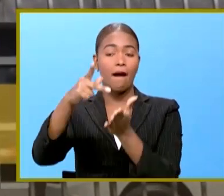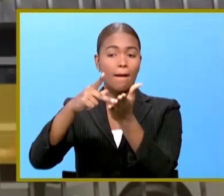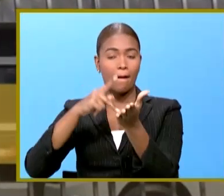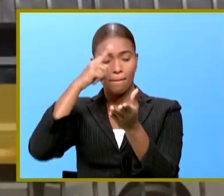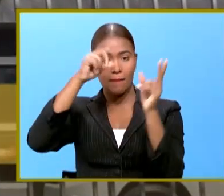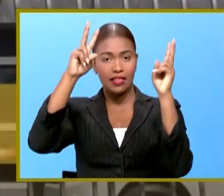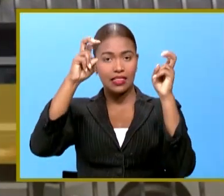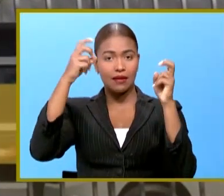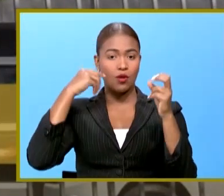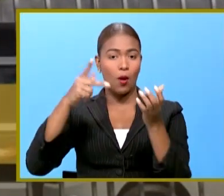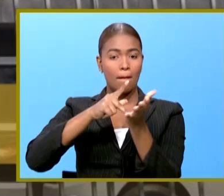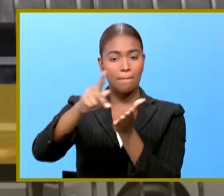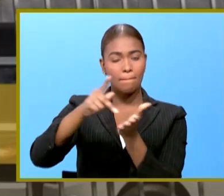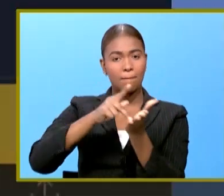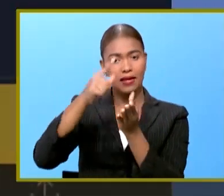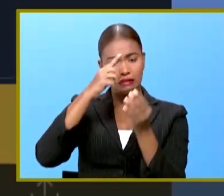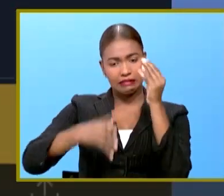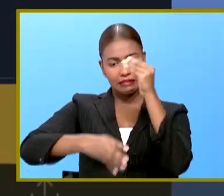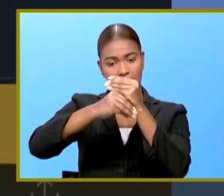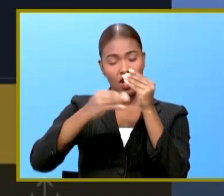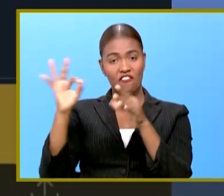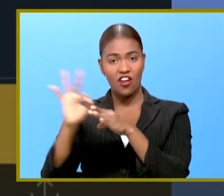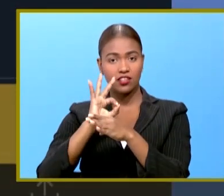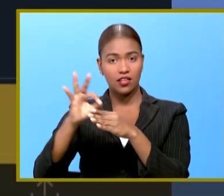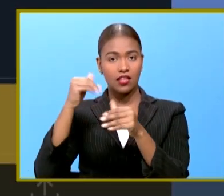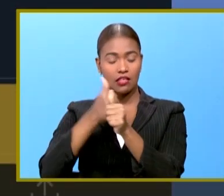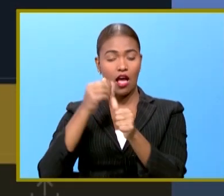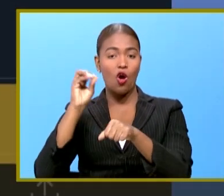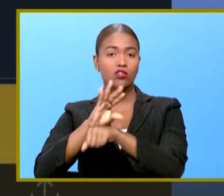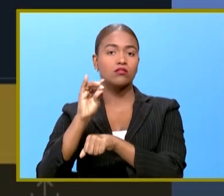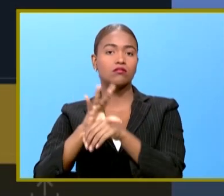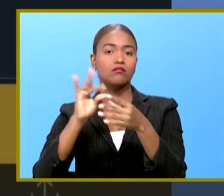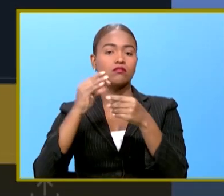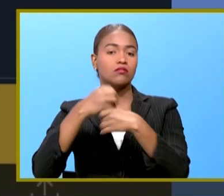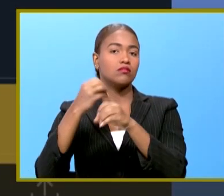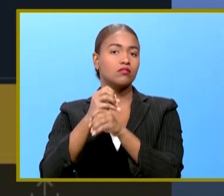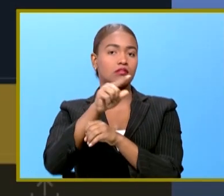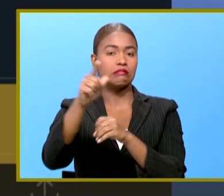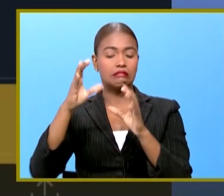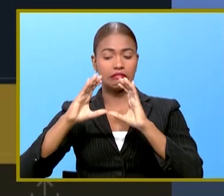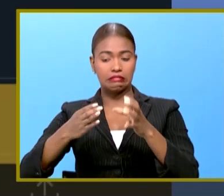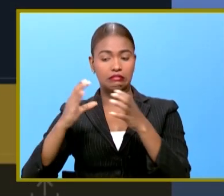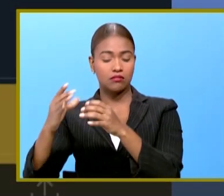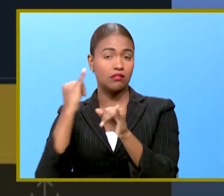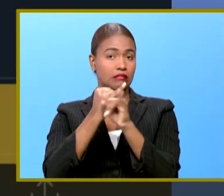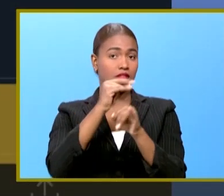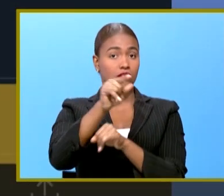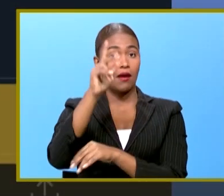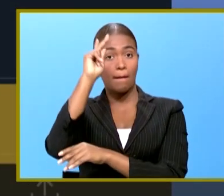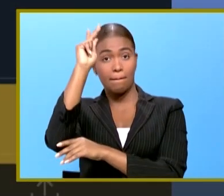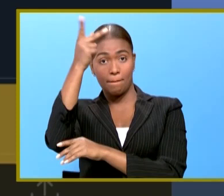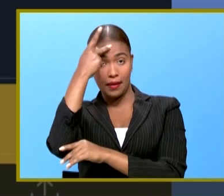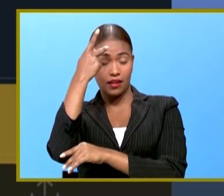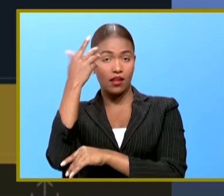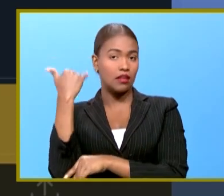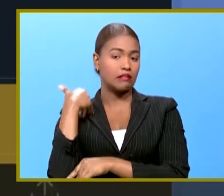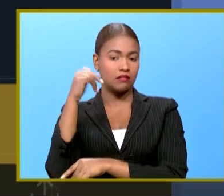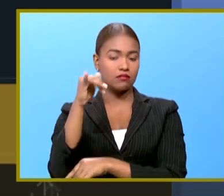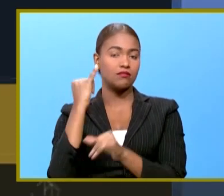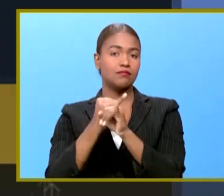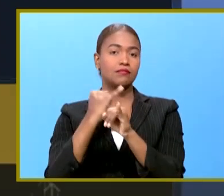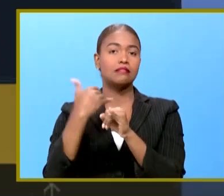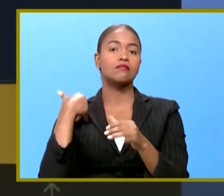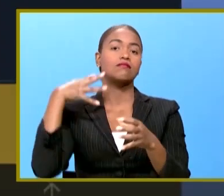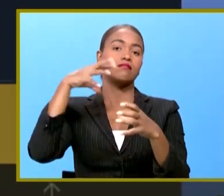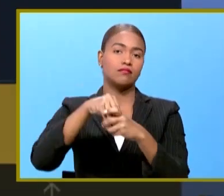concepto de dietas como parte de sus funciones en los consejos de los órganos colegiados de entidades públicas de los que la institución